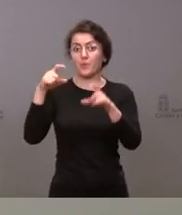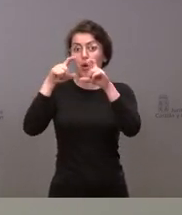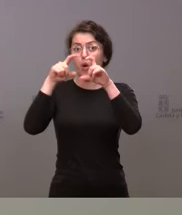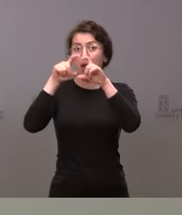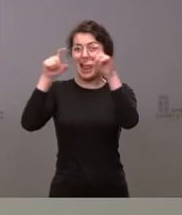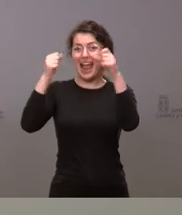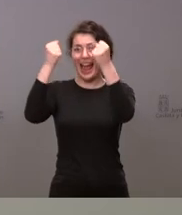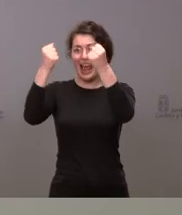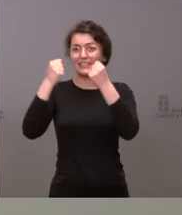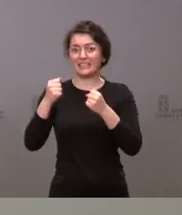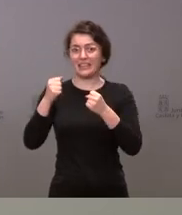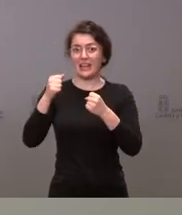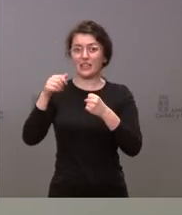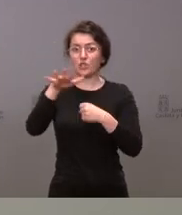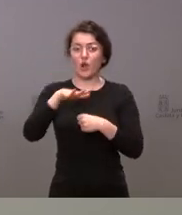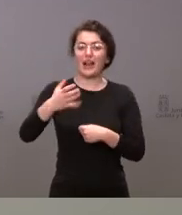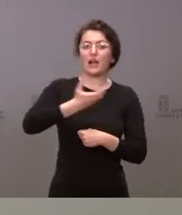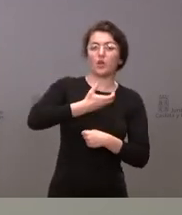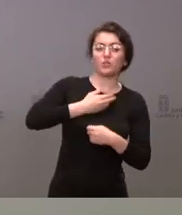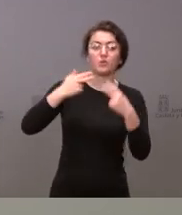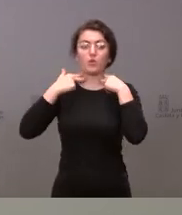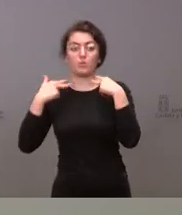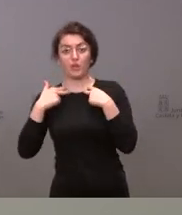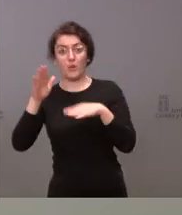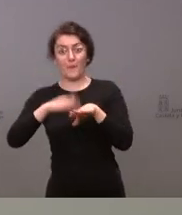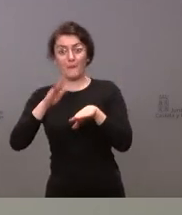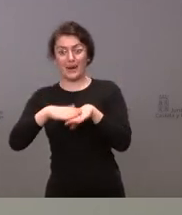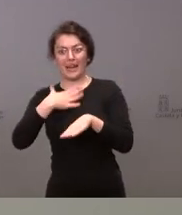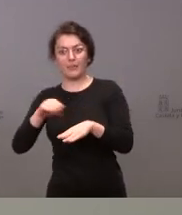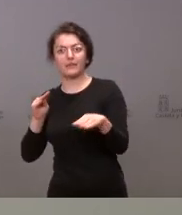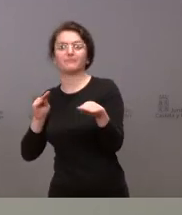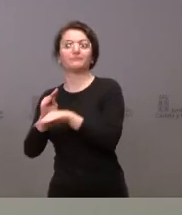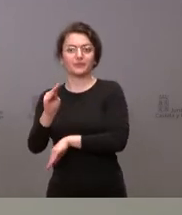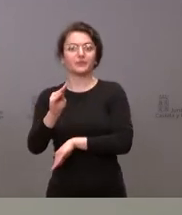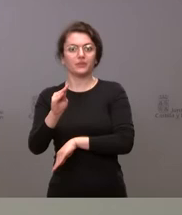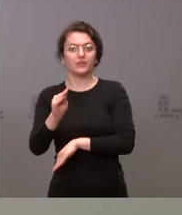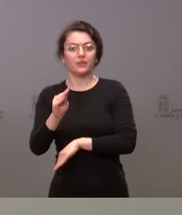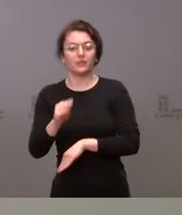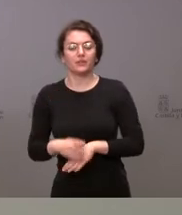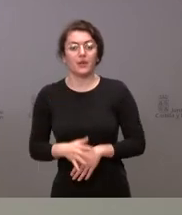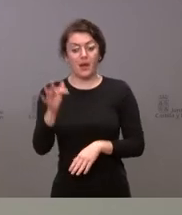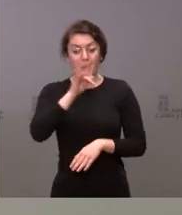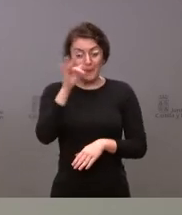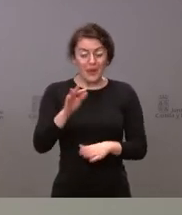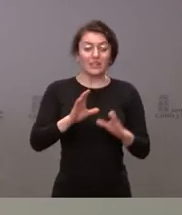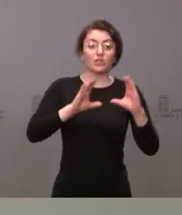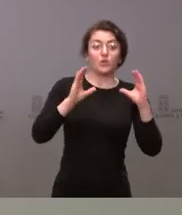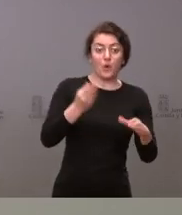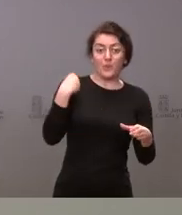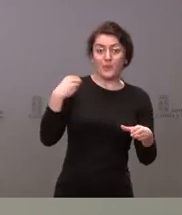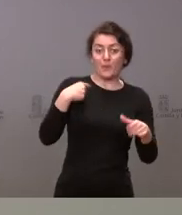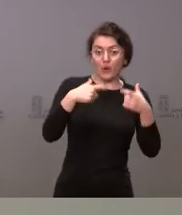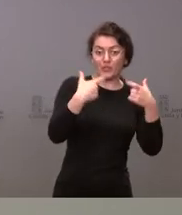para que estos fondos puedan llegar y acceder a las mismas y así mismo hemos tenido una reunión con el sector empresarial